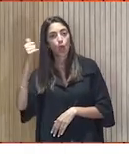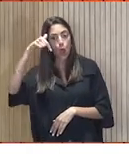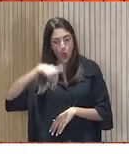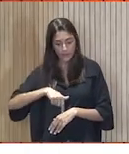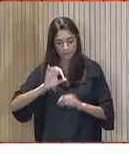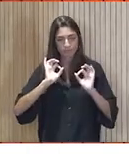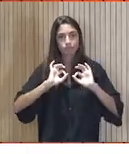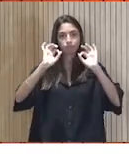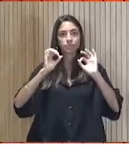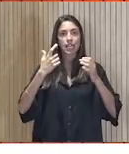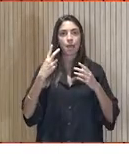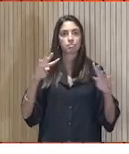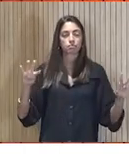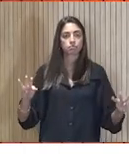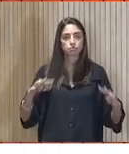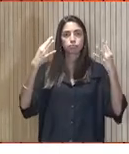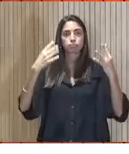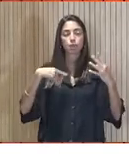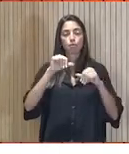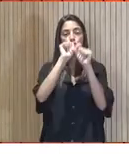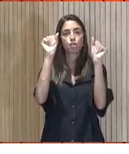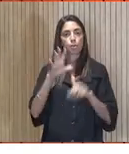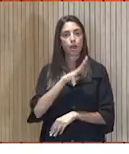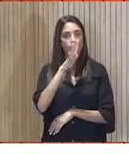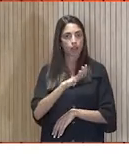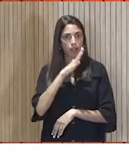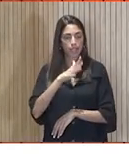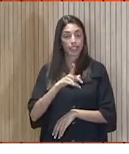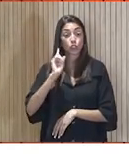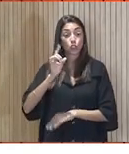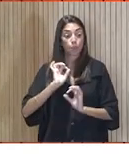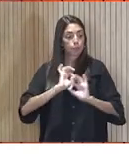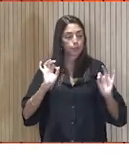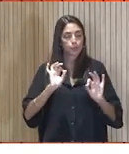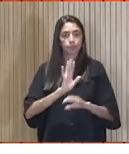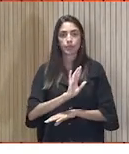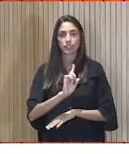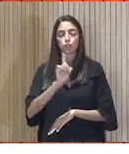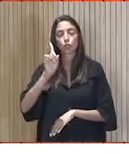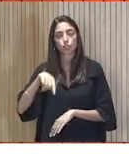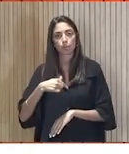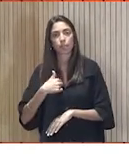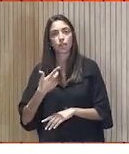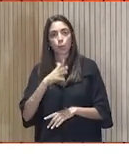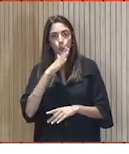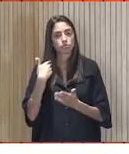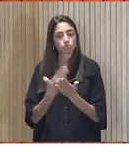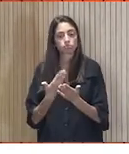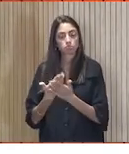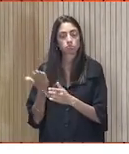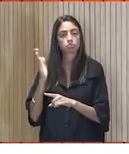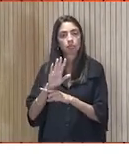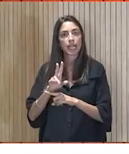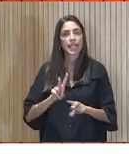de modo impresionante. Y no solamente eso, sino que se ha puesto encima de la mesa y se ha hablado de cuánta iniciativa y